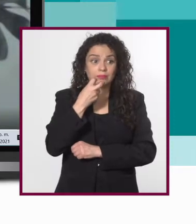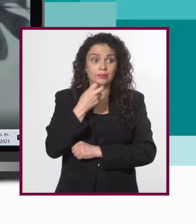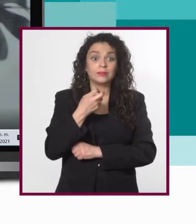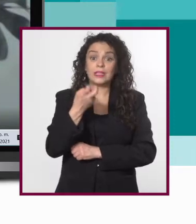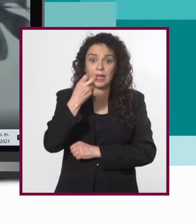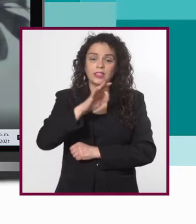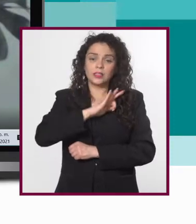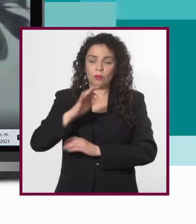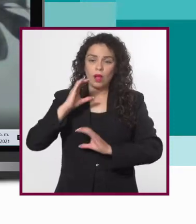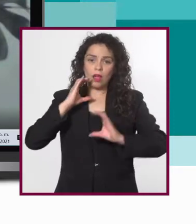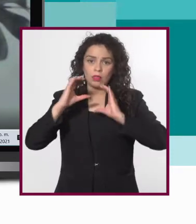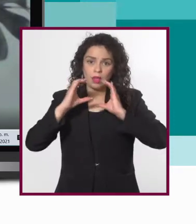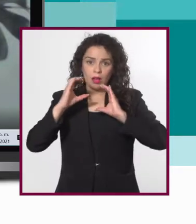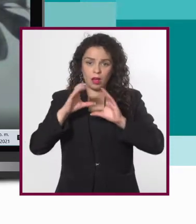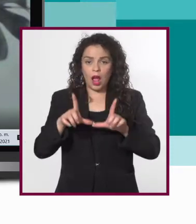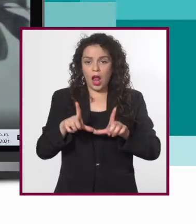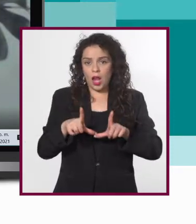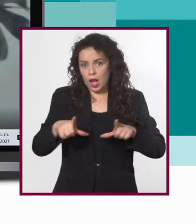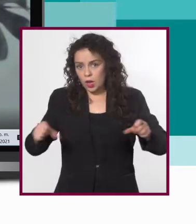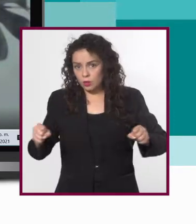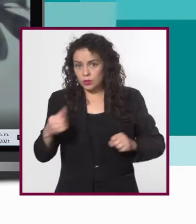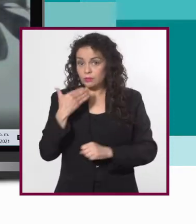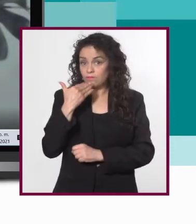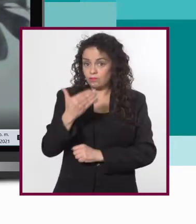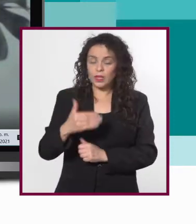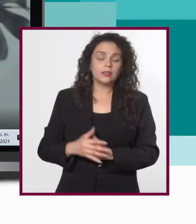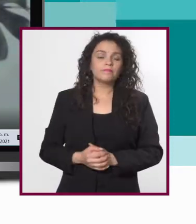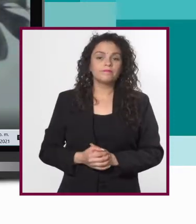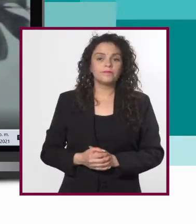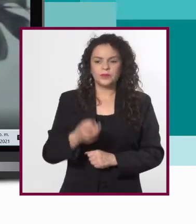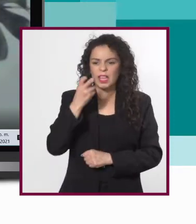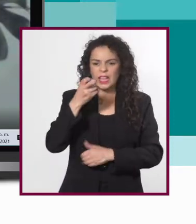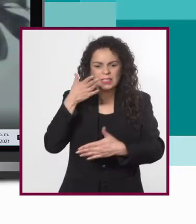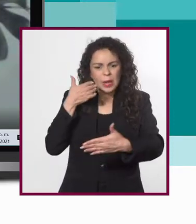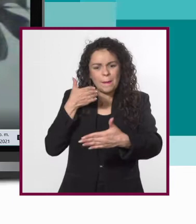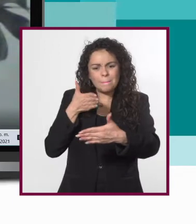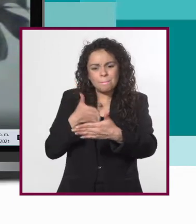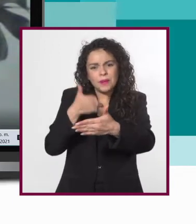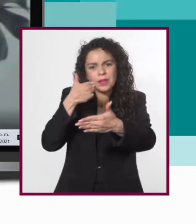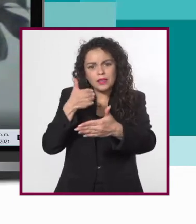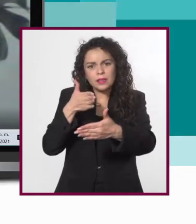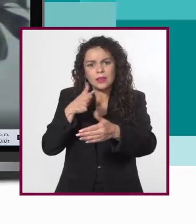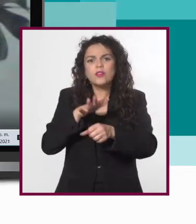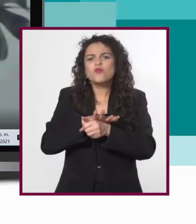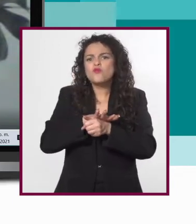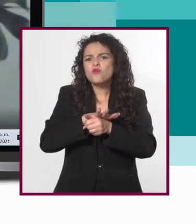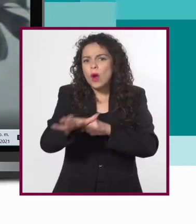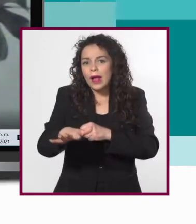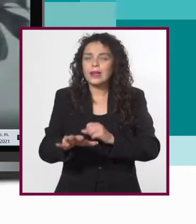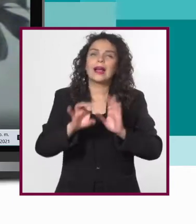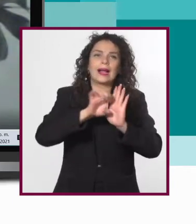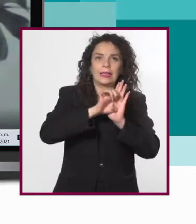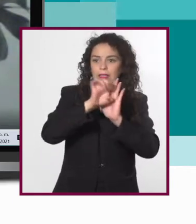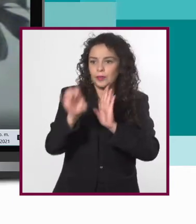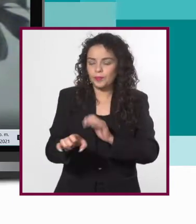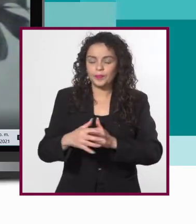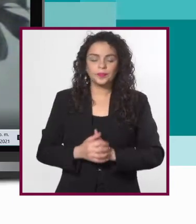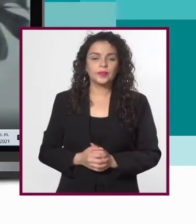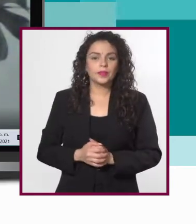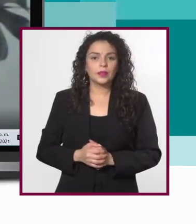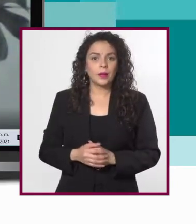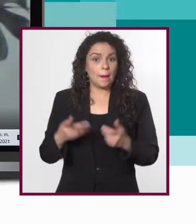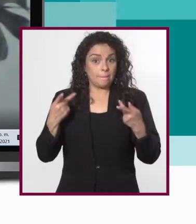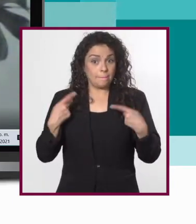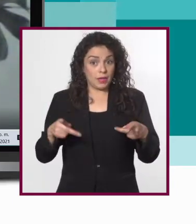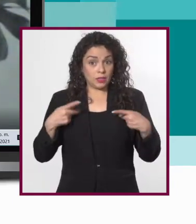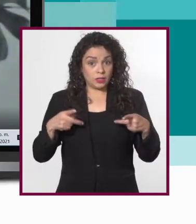decir, logran una buena comunicación lingüística. ¿Cuál sería esa barrera? Por ejemplo, las